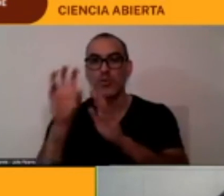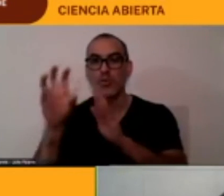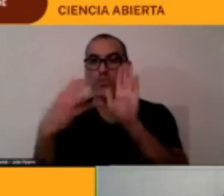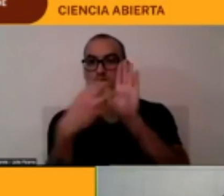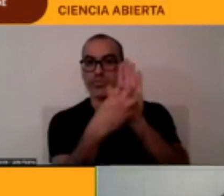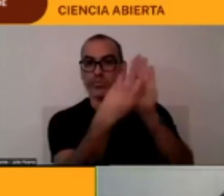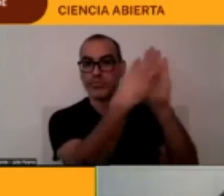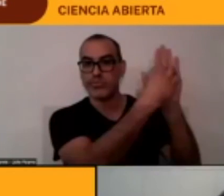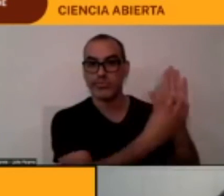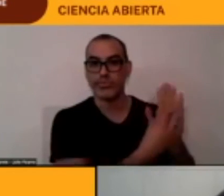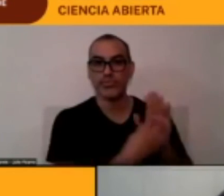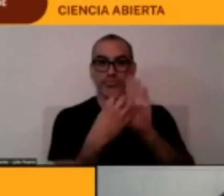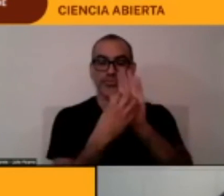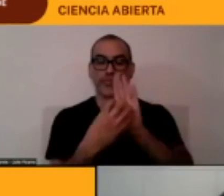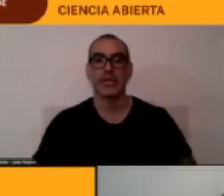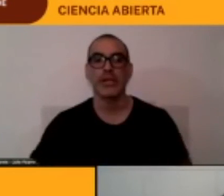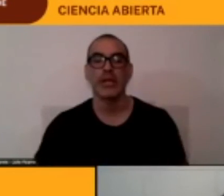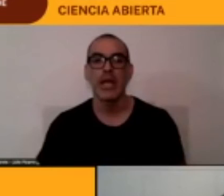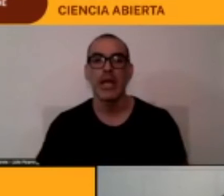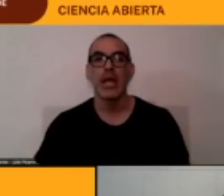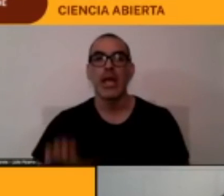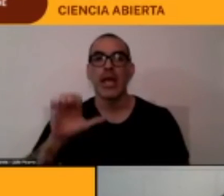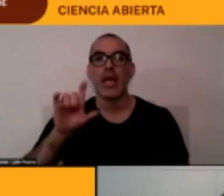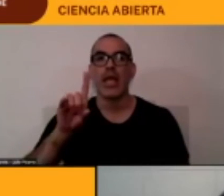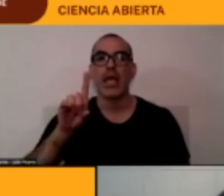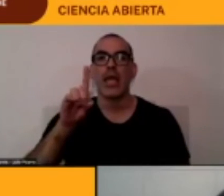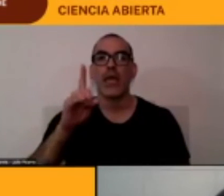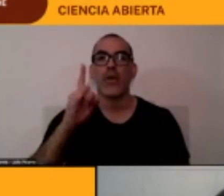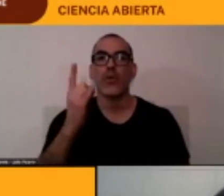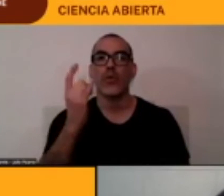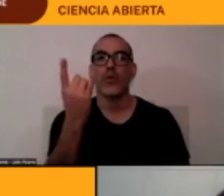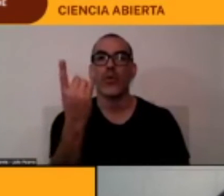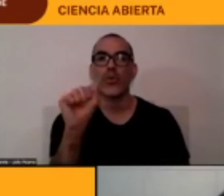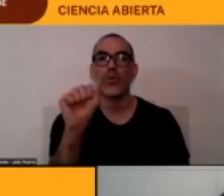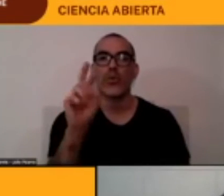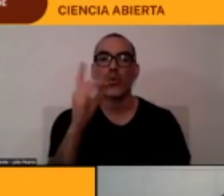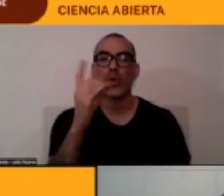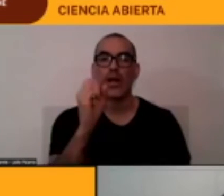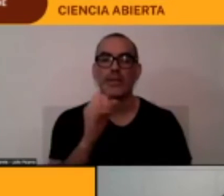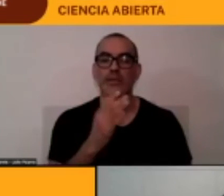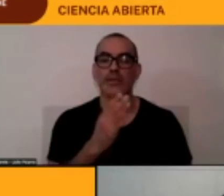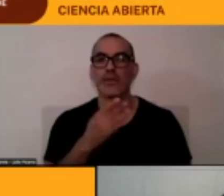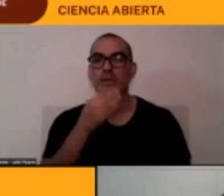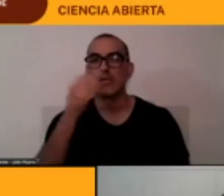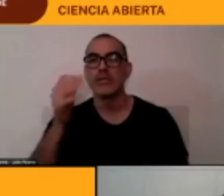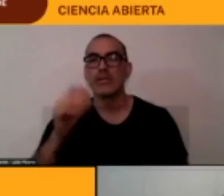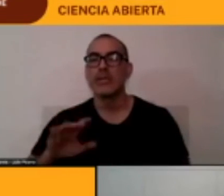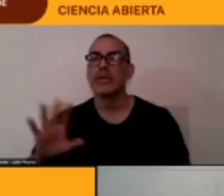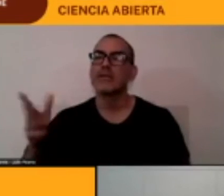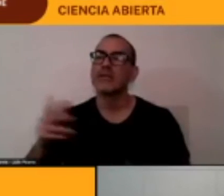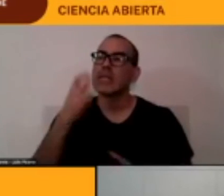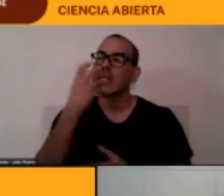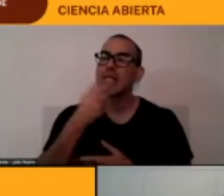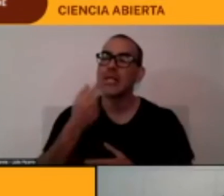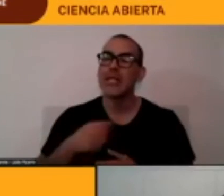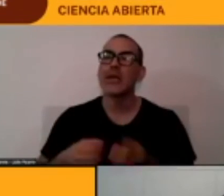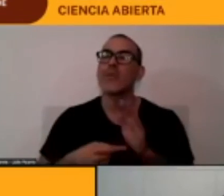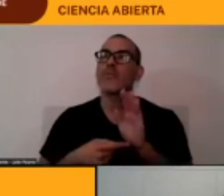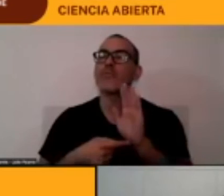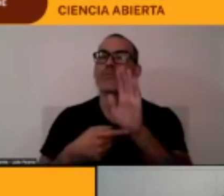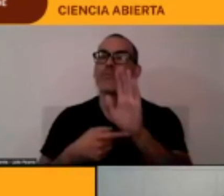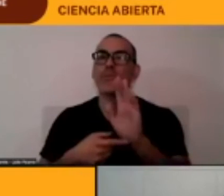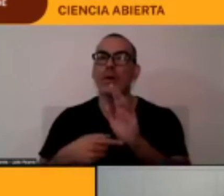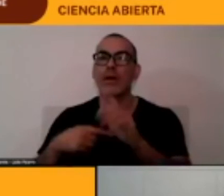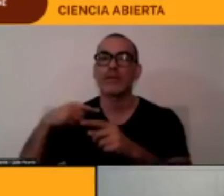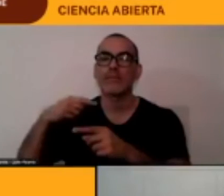Eduardo Leiva Pinto si las lenguas dan cuenta del sentido y filosofía de sus pueblos que nos habla